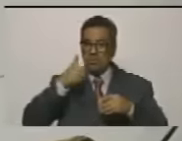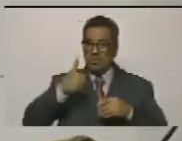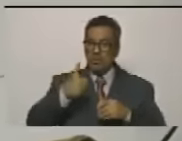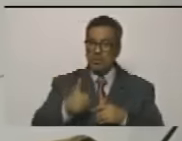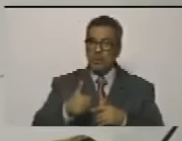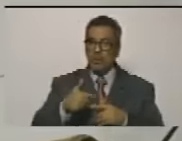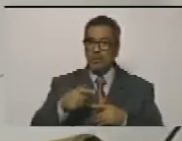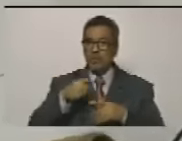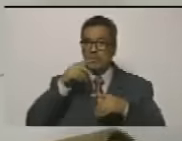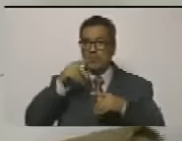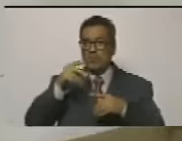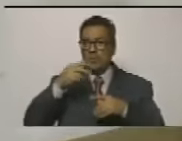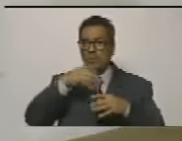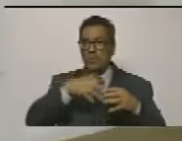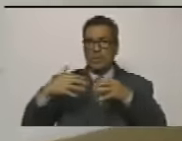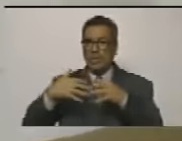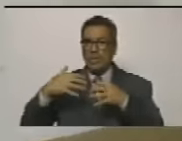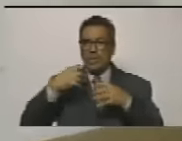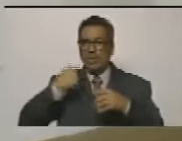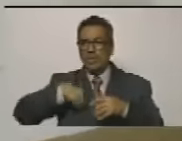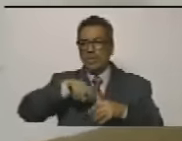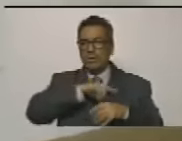estaríamos inmersos en una guerra civil